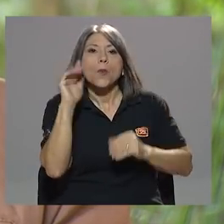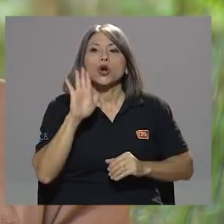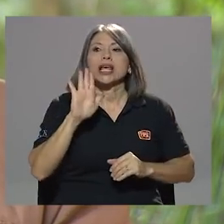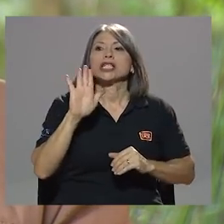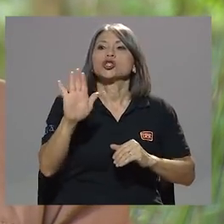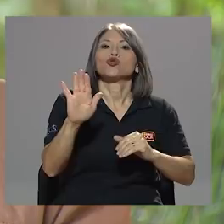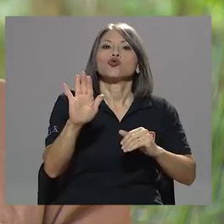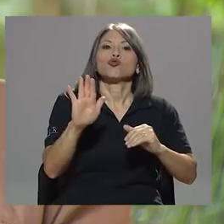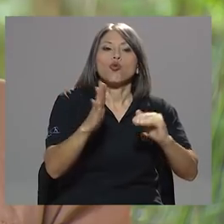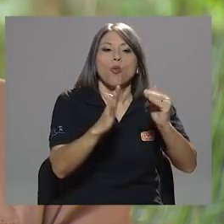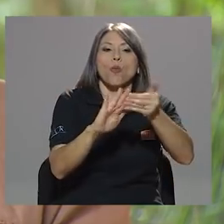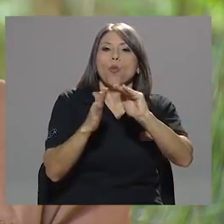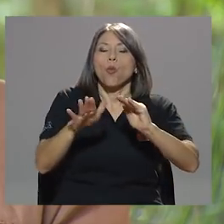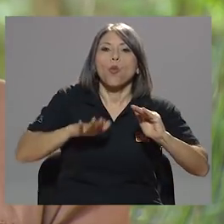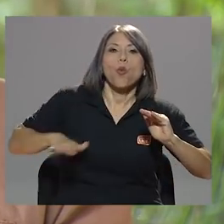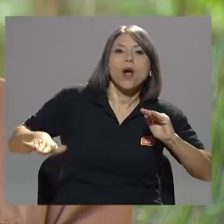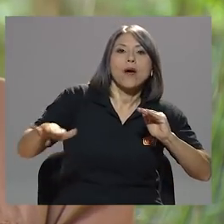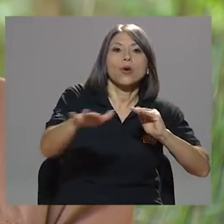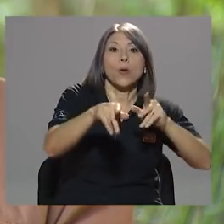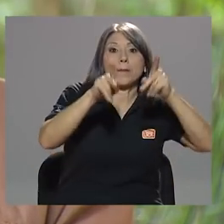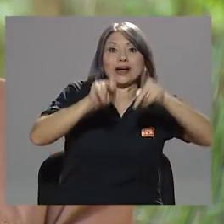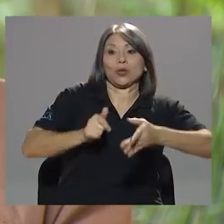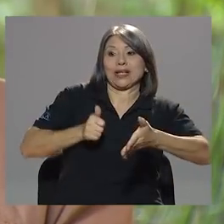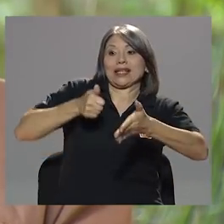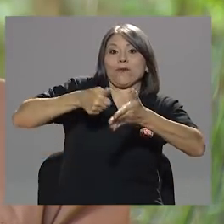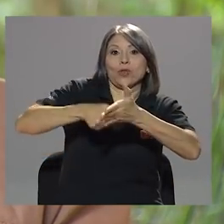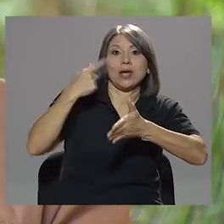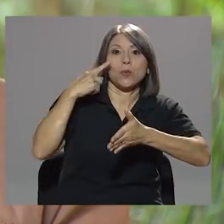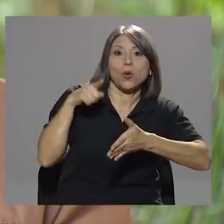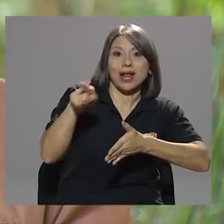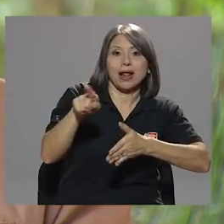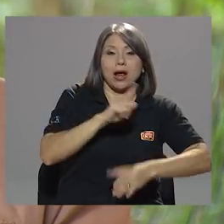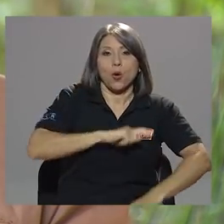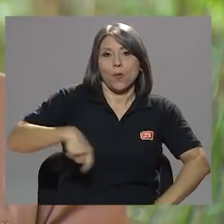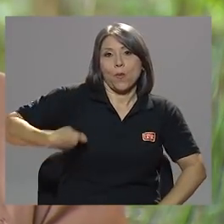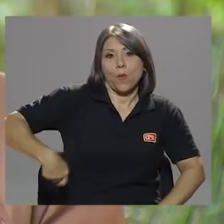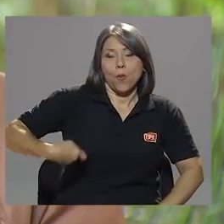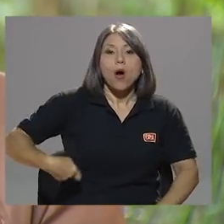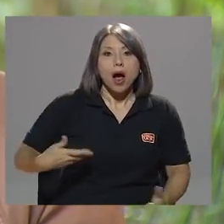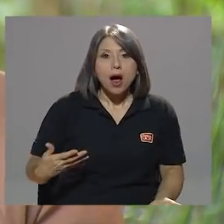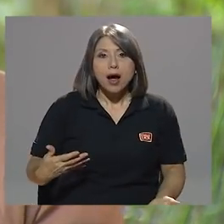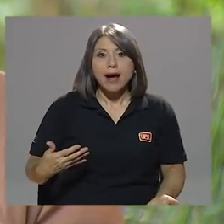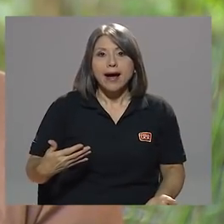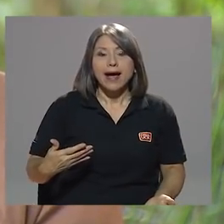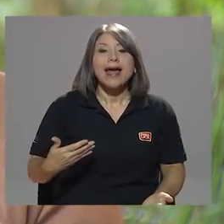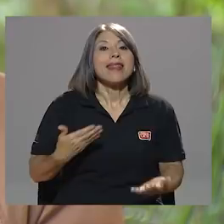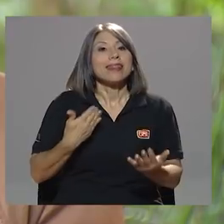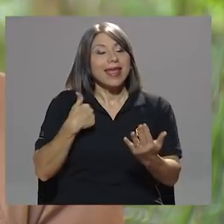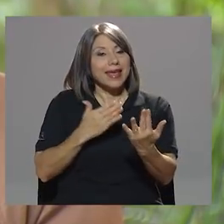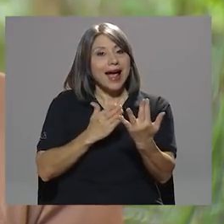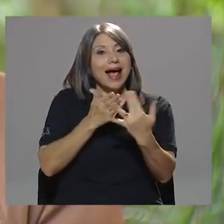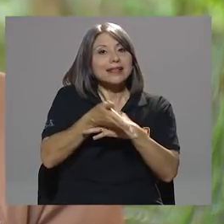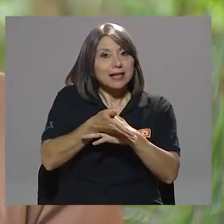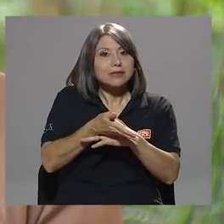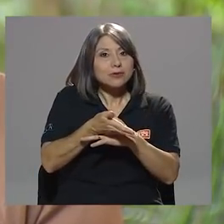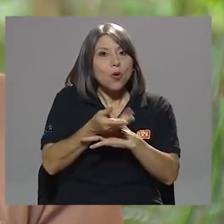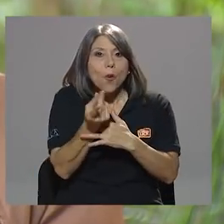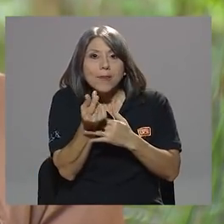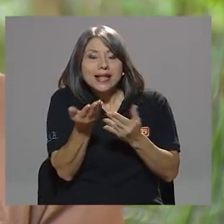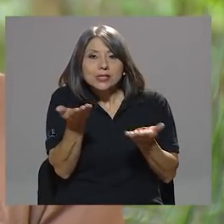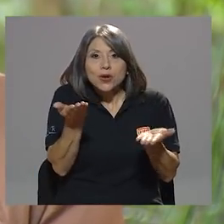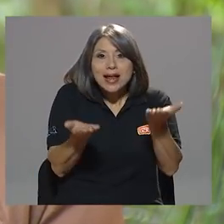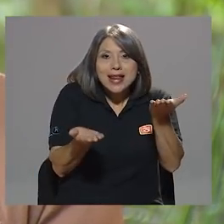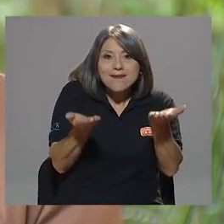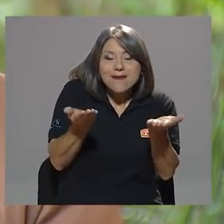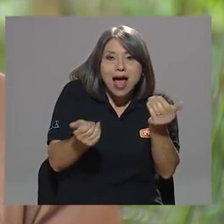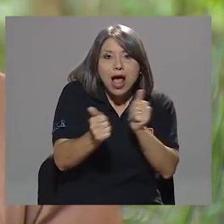pueblo, o por quien lo puso ahí como presidente, pues tengan acceso y un precio equilibrado y